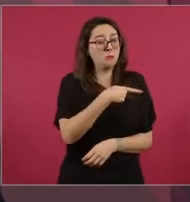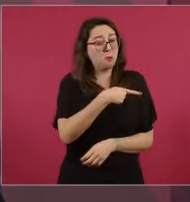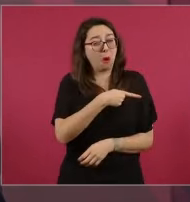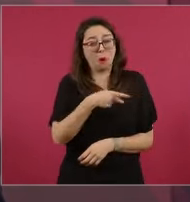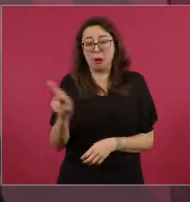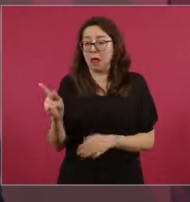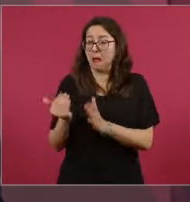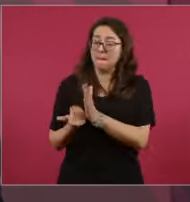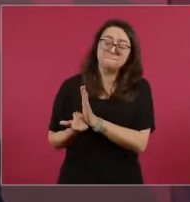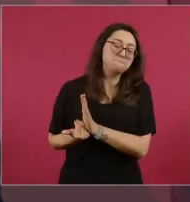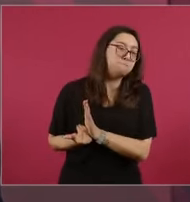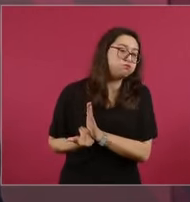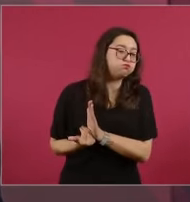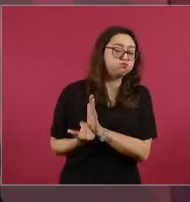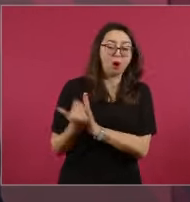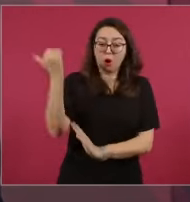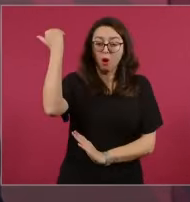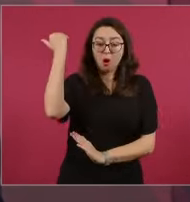en nuestro país